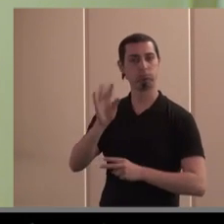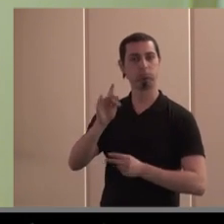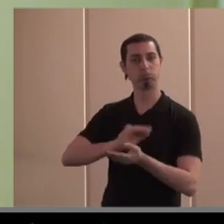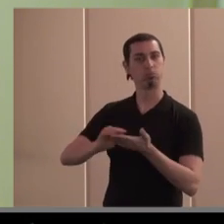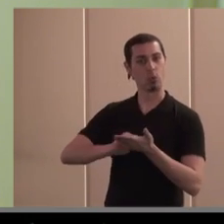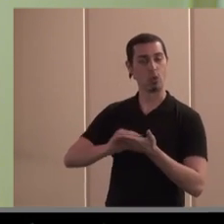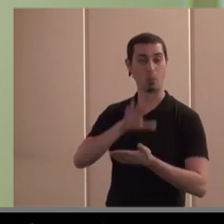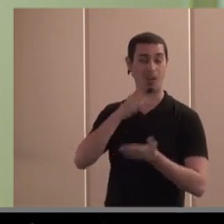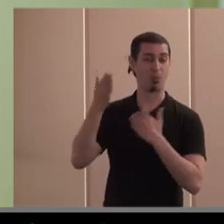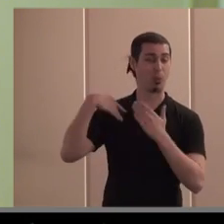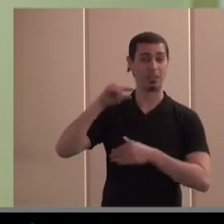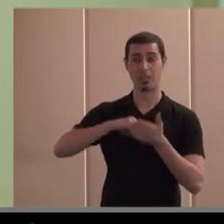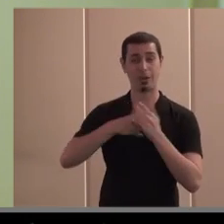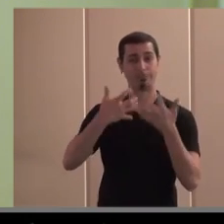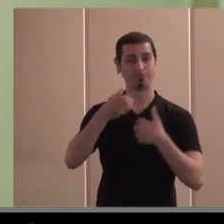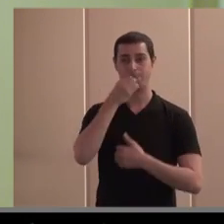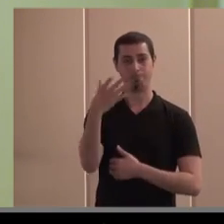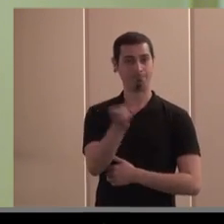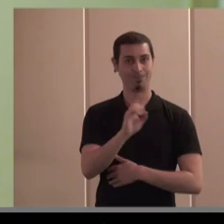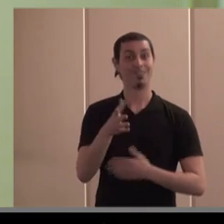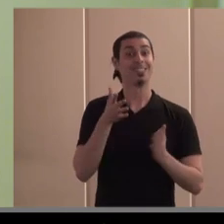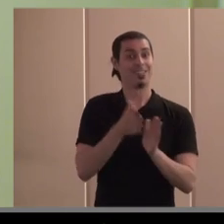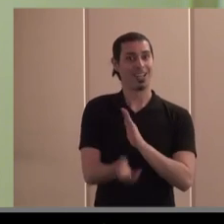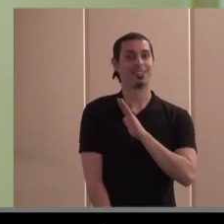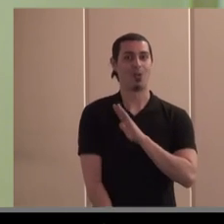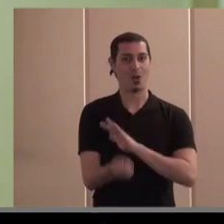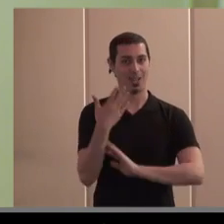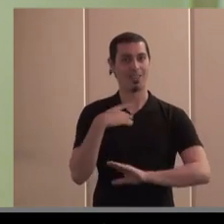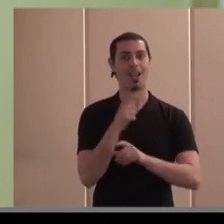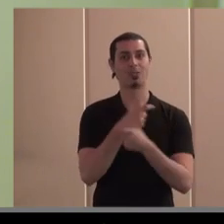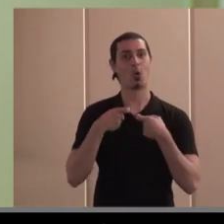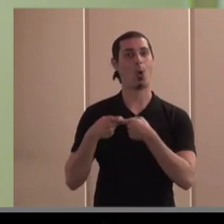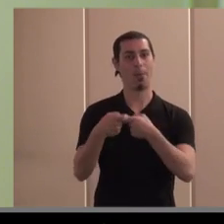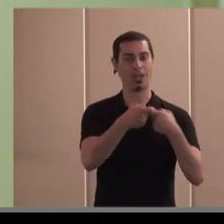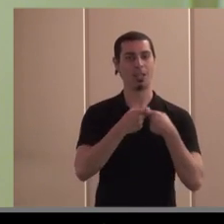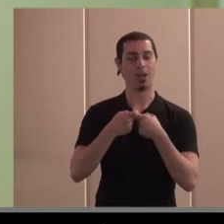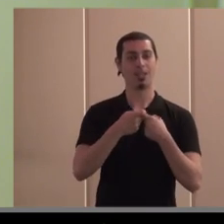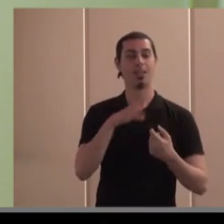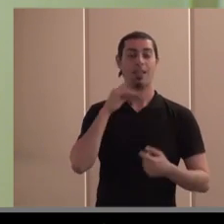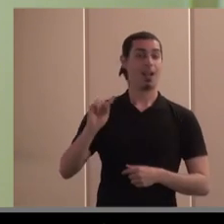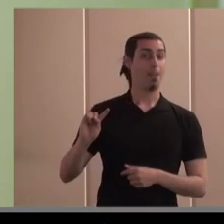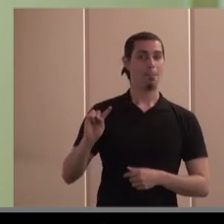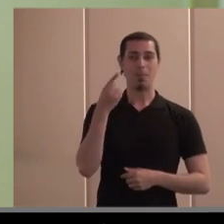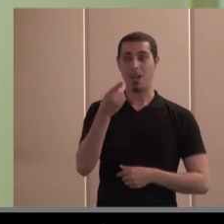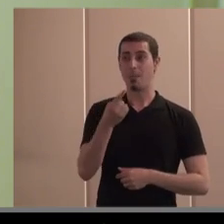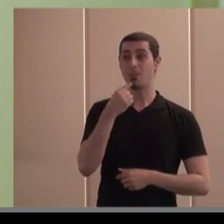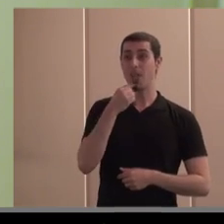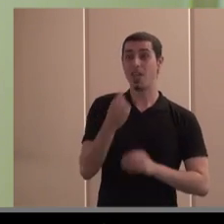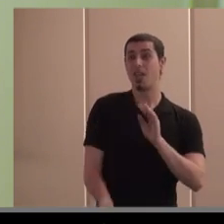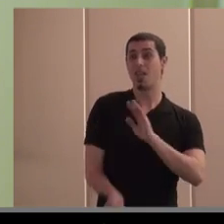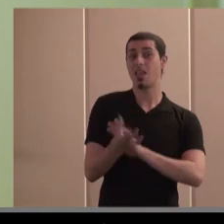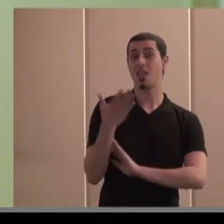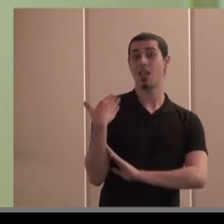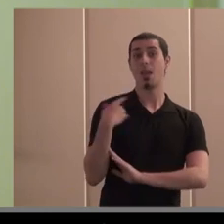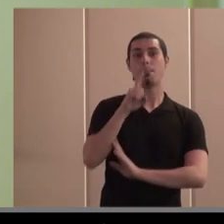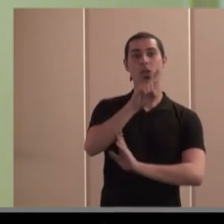el sistema de aquel momento. Y esto es el origen fundamentalmente de las cooperativas que la primera, según consta, nació ya